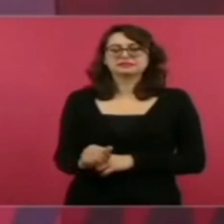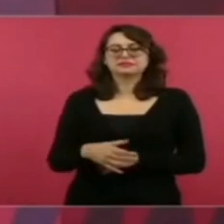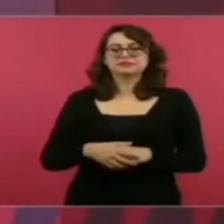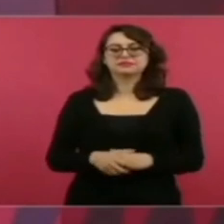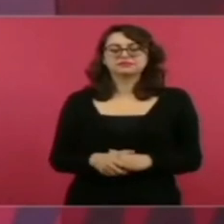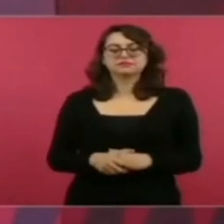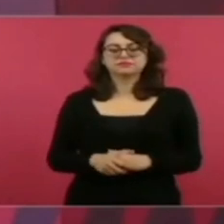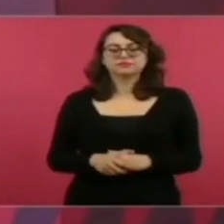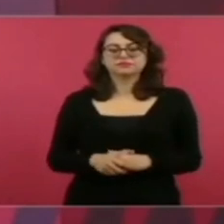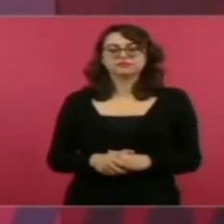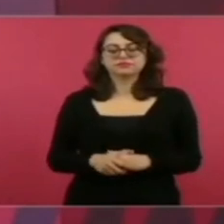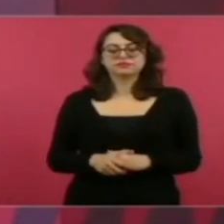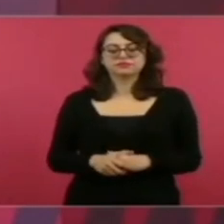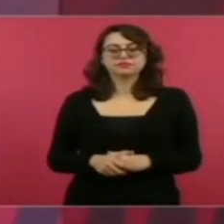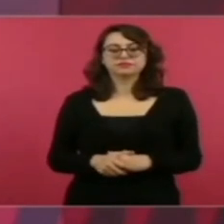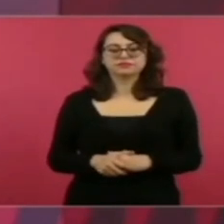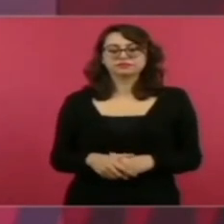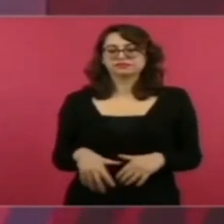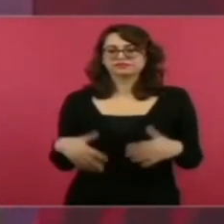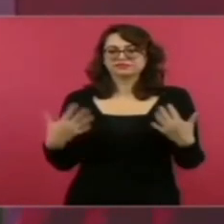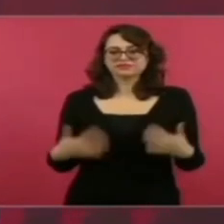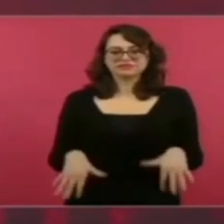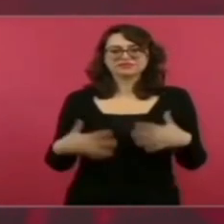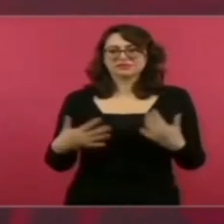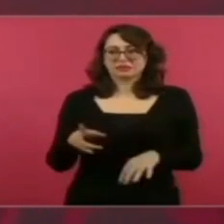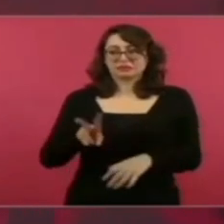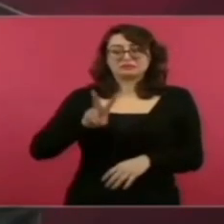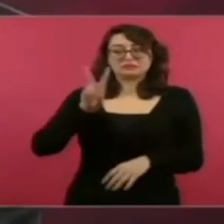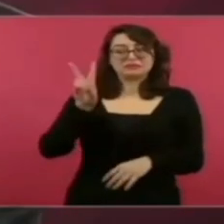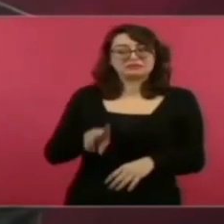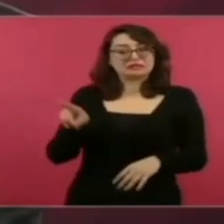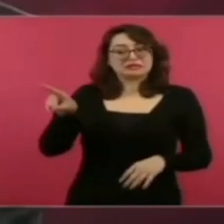Es realmente grave.